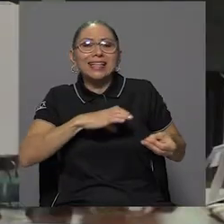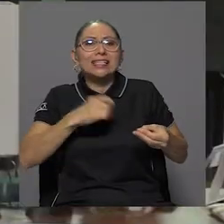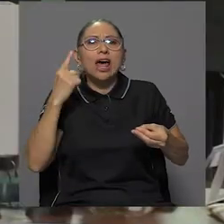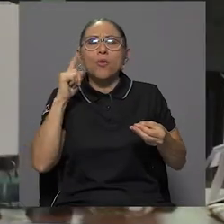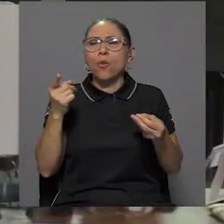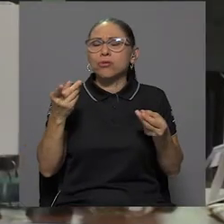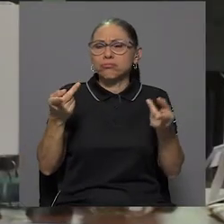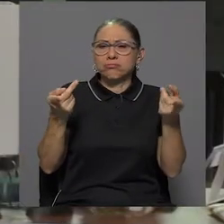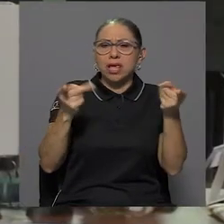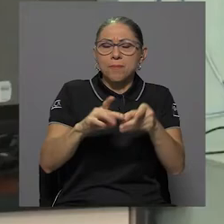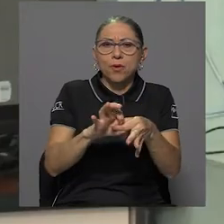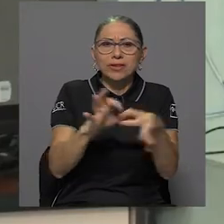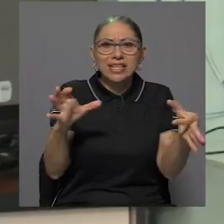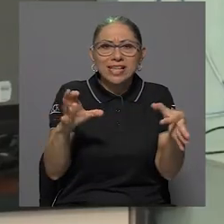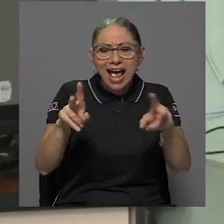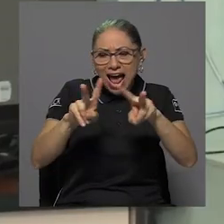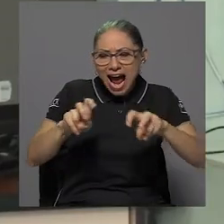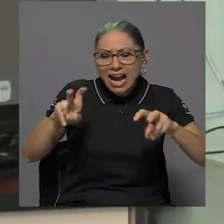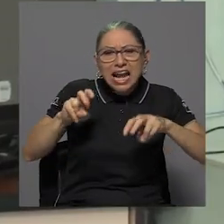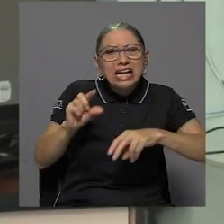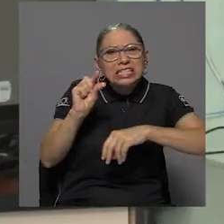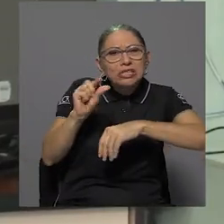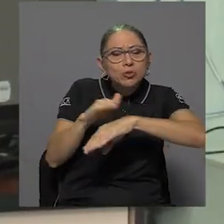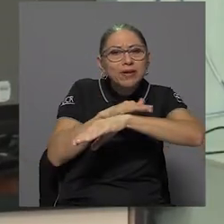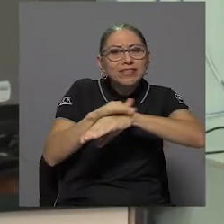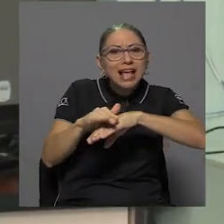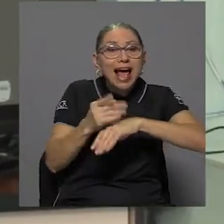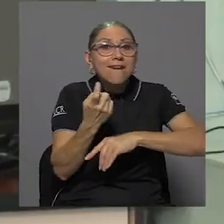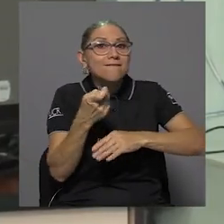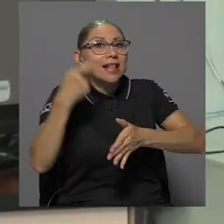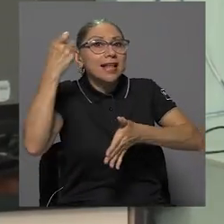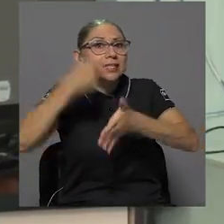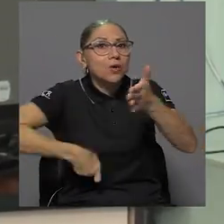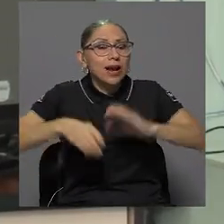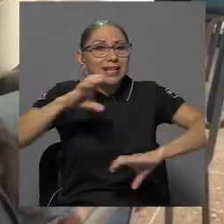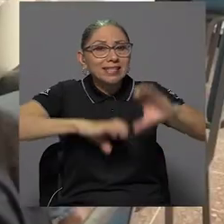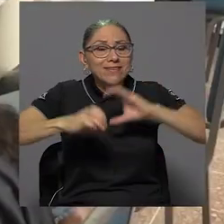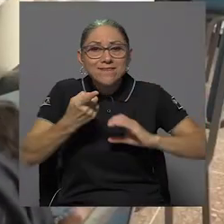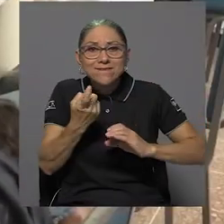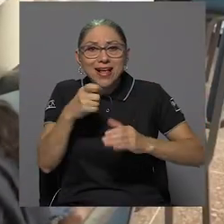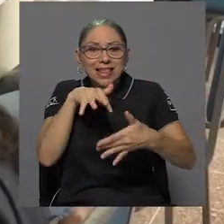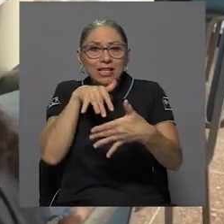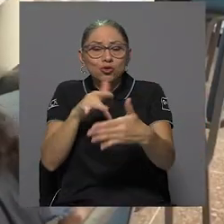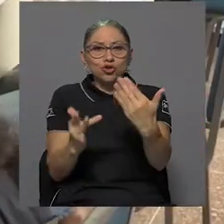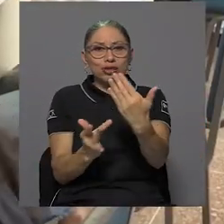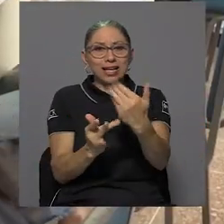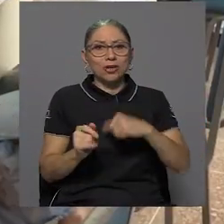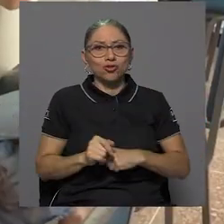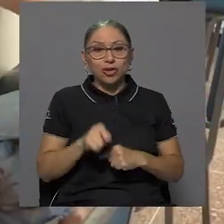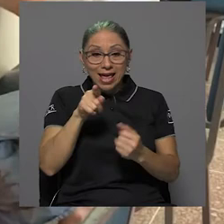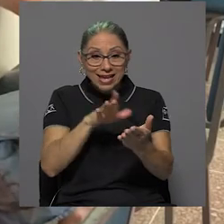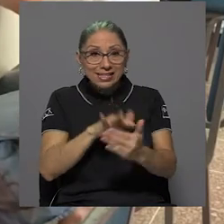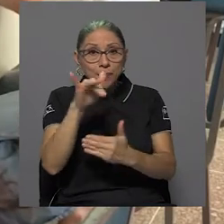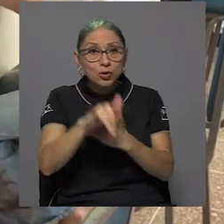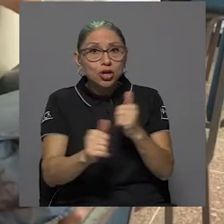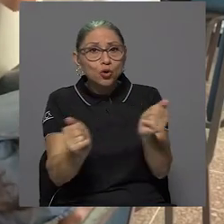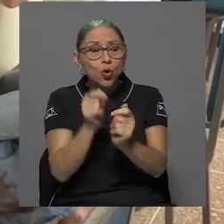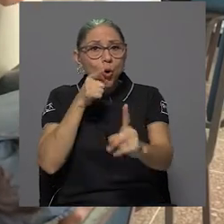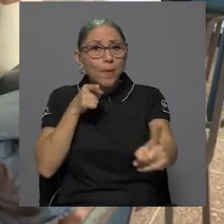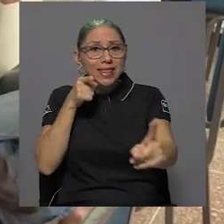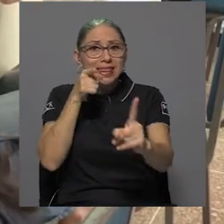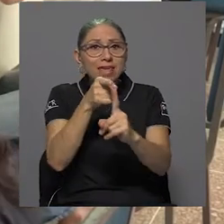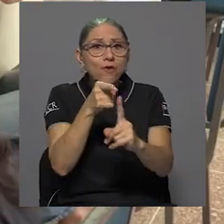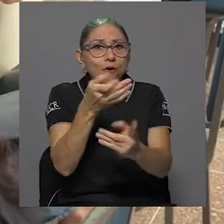superficial, la falta de rigurosidad científica y de estudios técnicos. Un proyecto que tiene un objetivo de